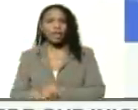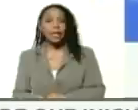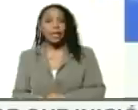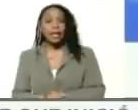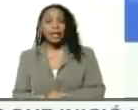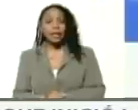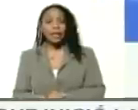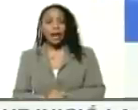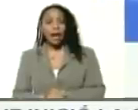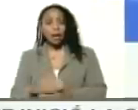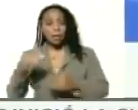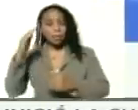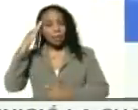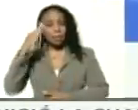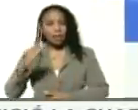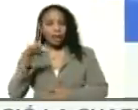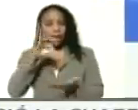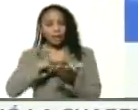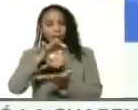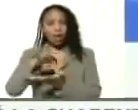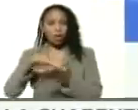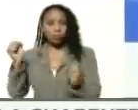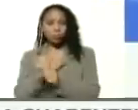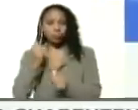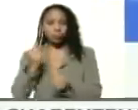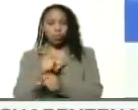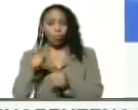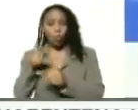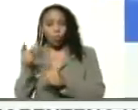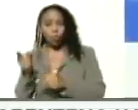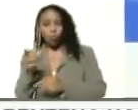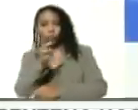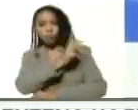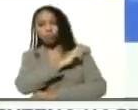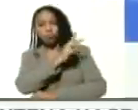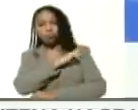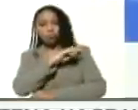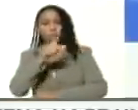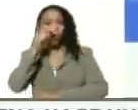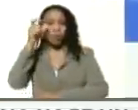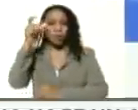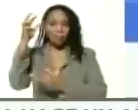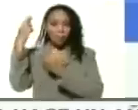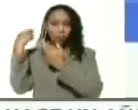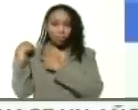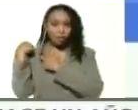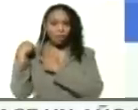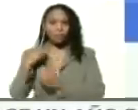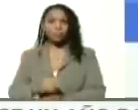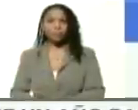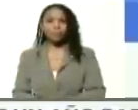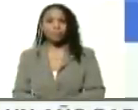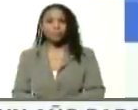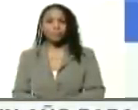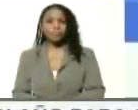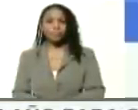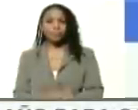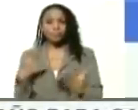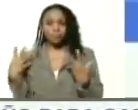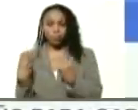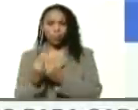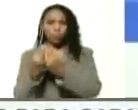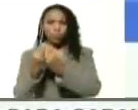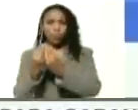comandante estratégico operacional, almirante Remigio Ceballos y Chazos. Junto